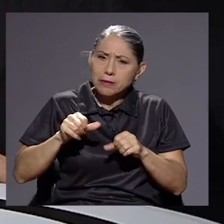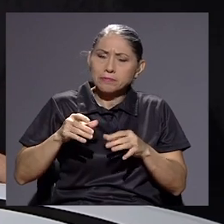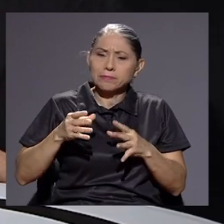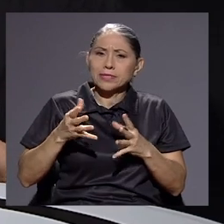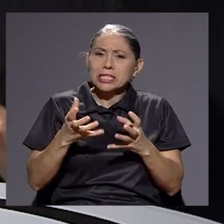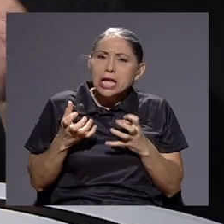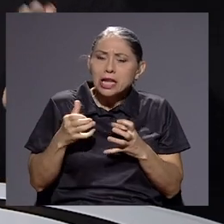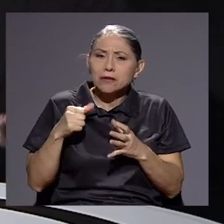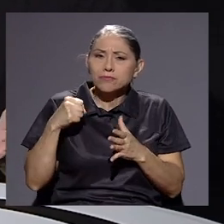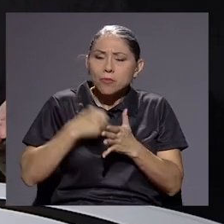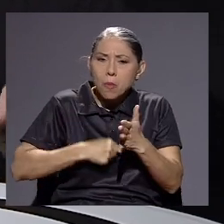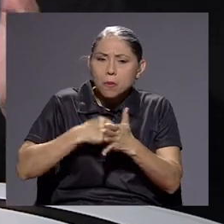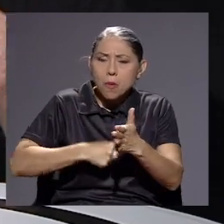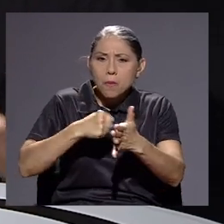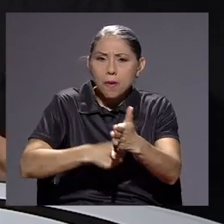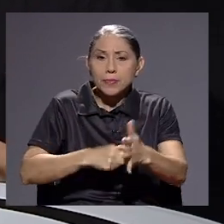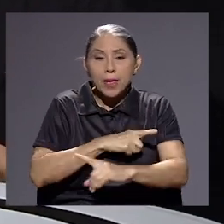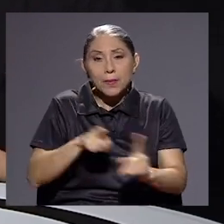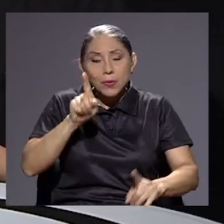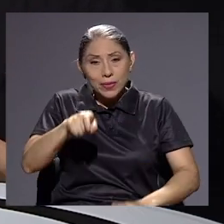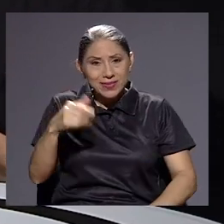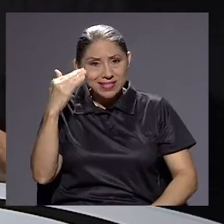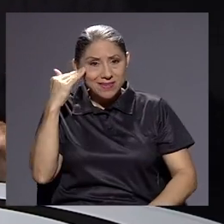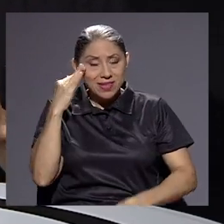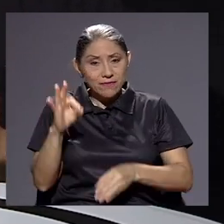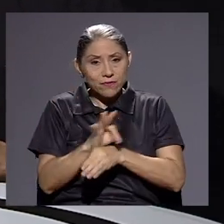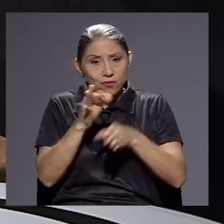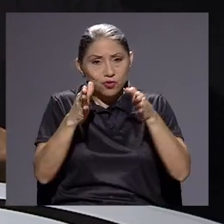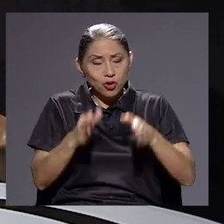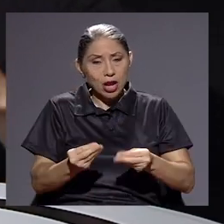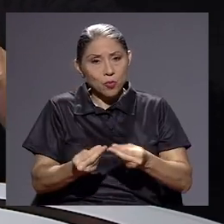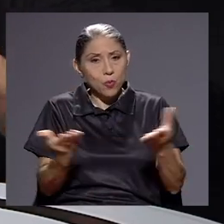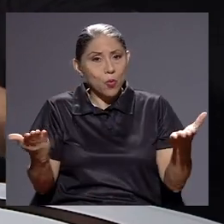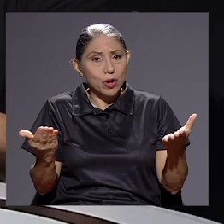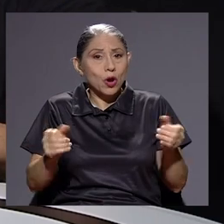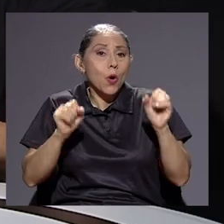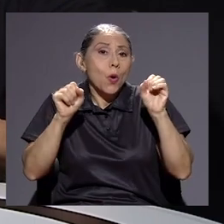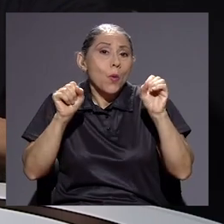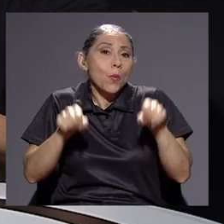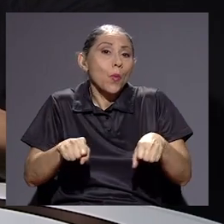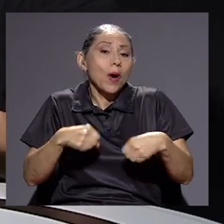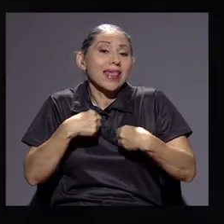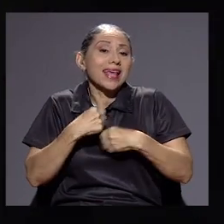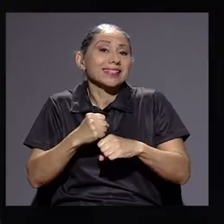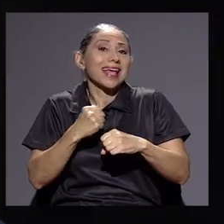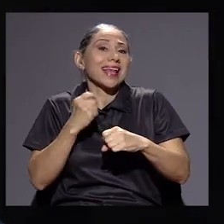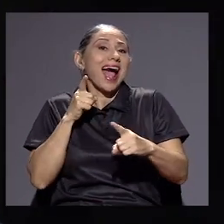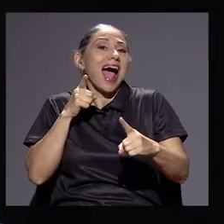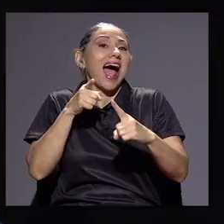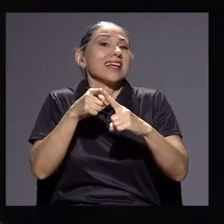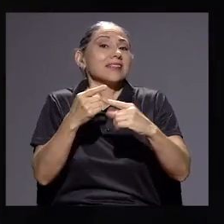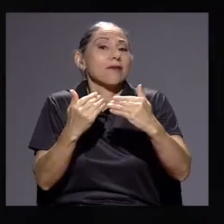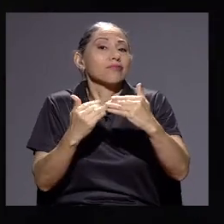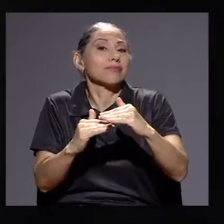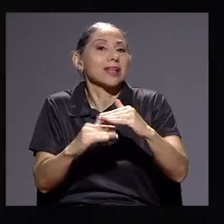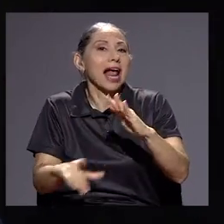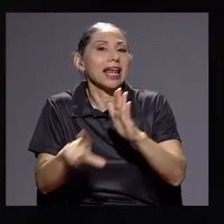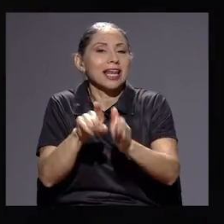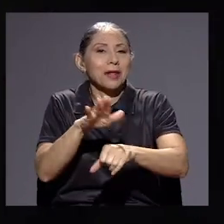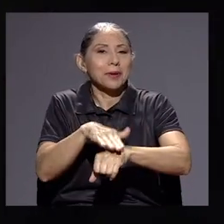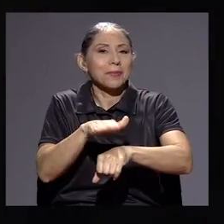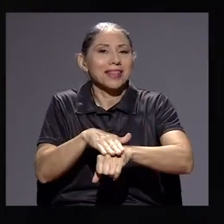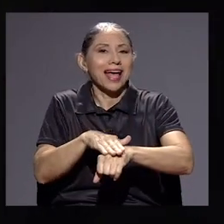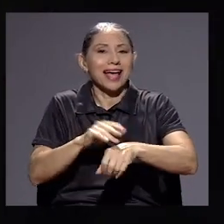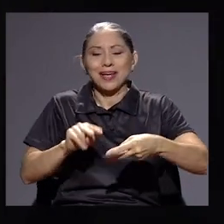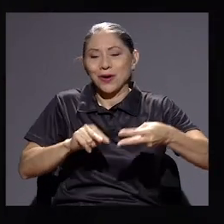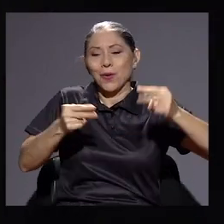hasta donde puede, porque tengámoslo claro que un funcionario público puede hacer hasta donde la ley le permita. Estoy de acuerdo. En cambio, al contrario, nuestro,